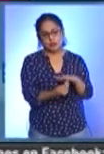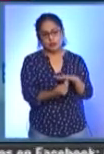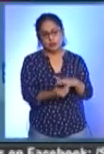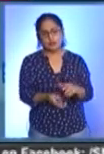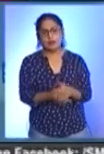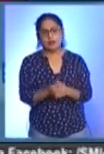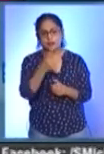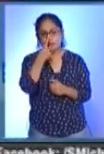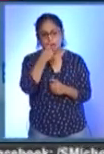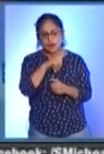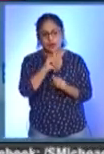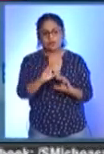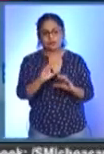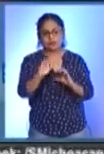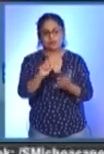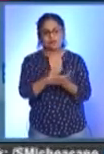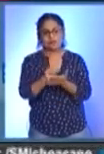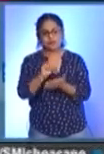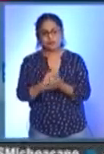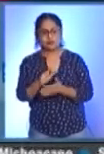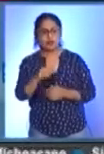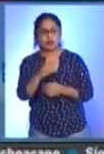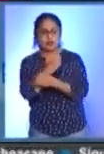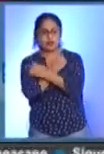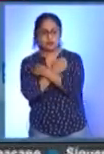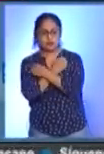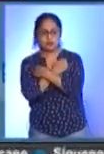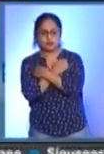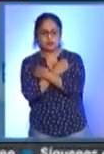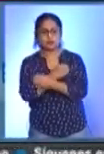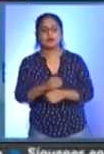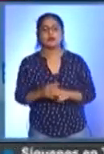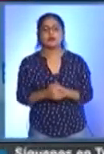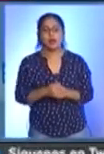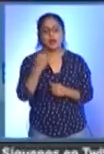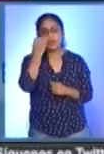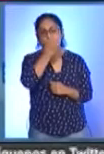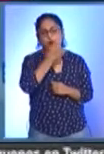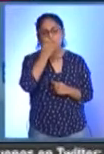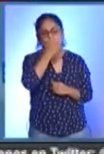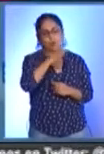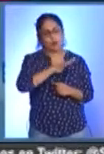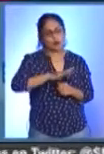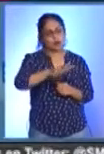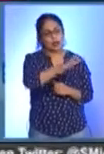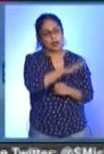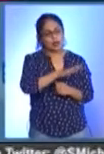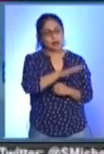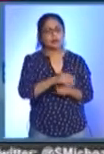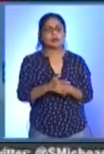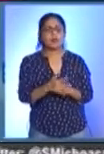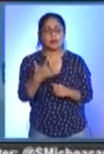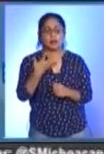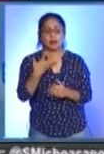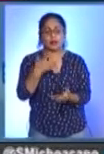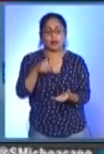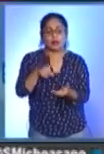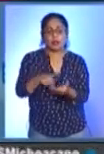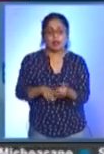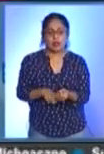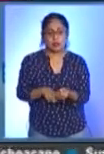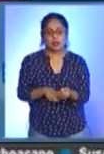sanitaria, educativa, las escuelas que estén dentro del